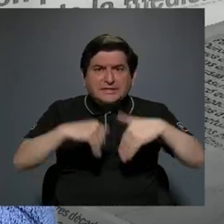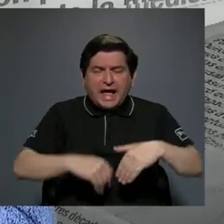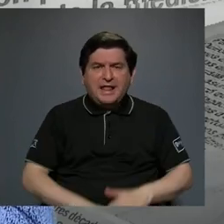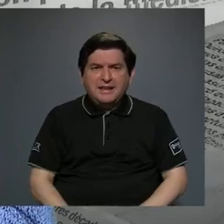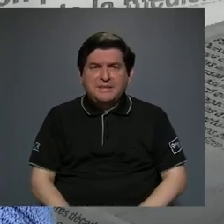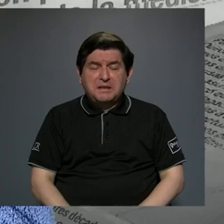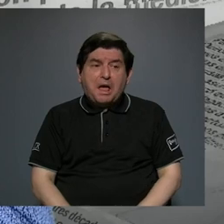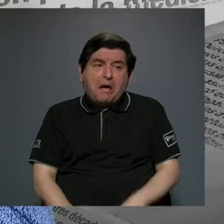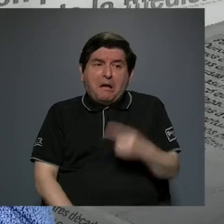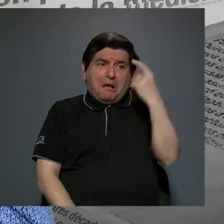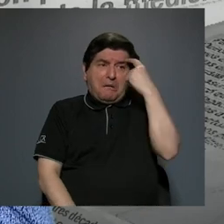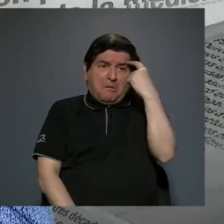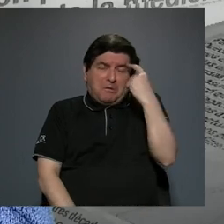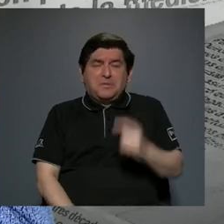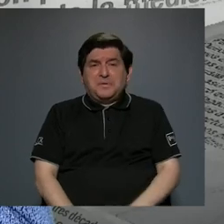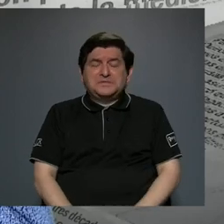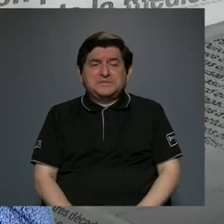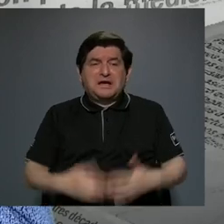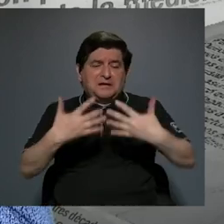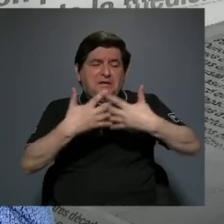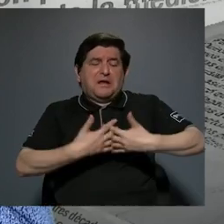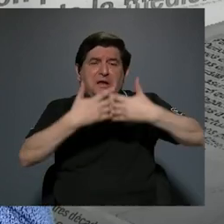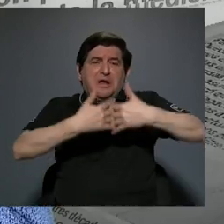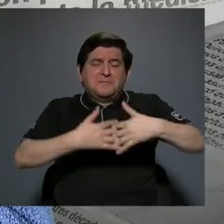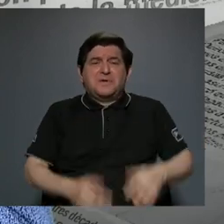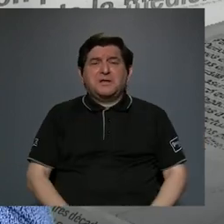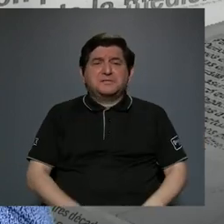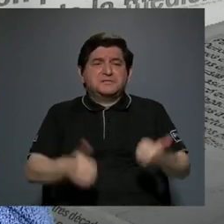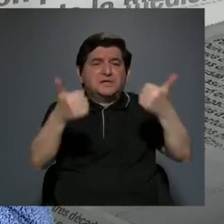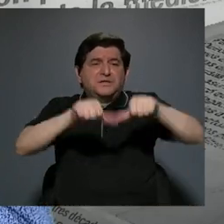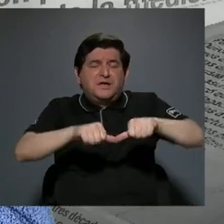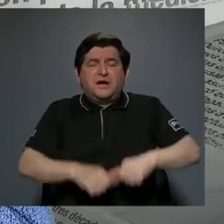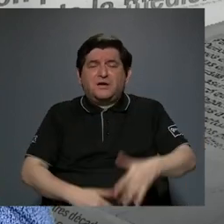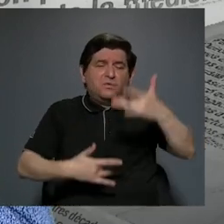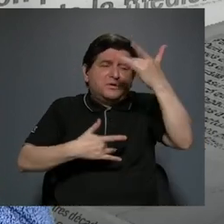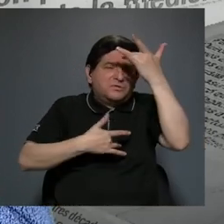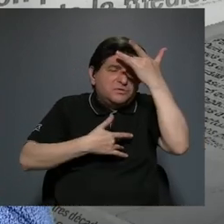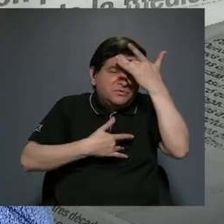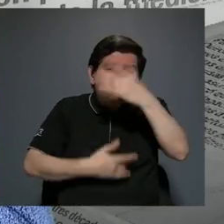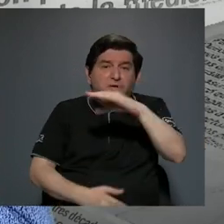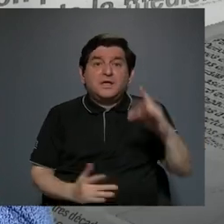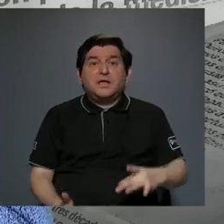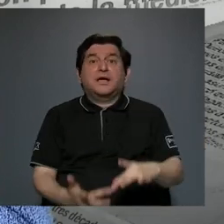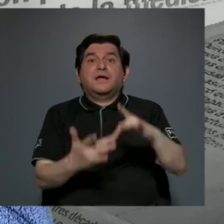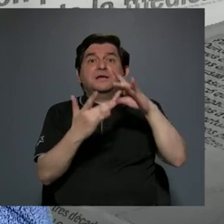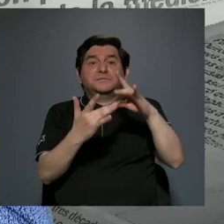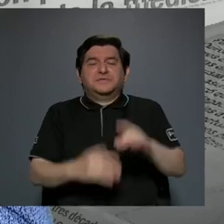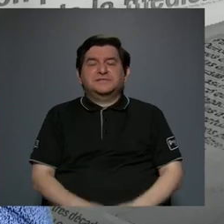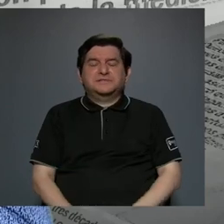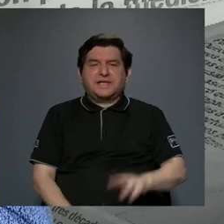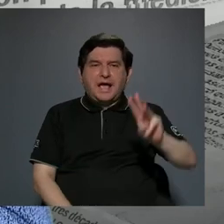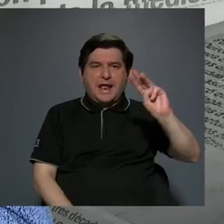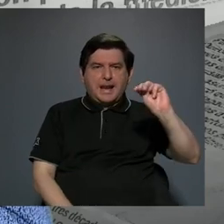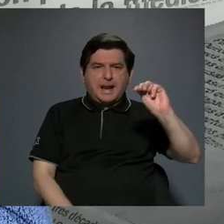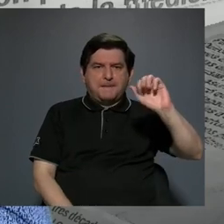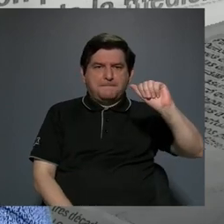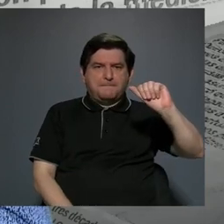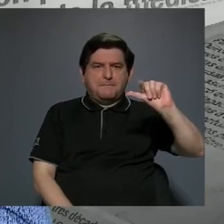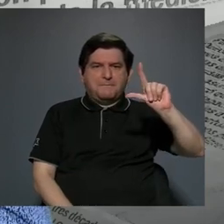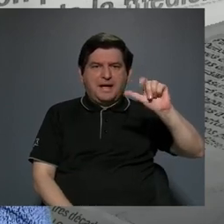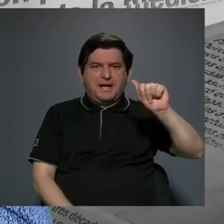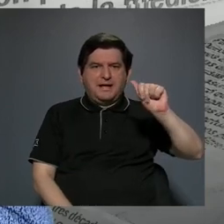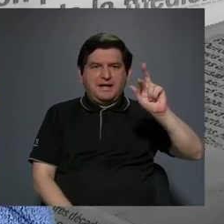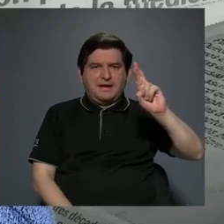se le ocurriera atender a la compañía según las enfermedades, especialmente la malaria que es la enfermedad más